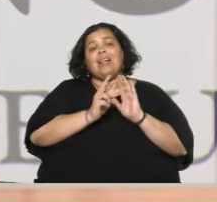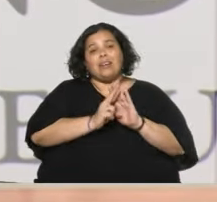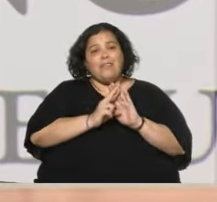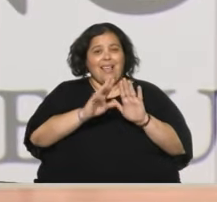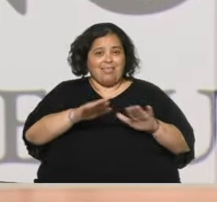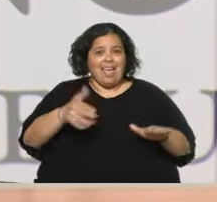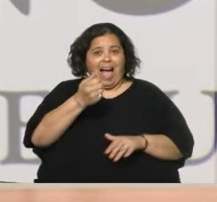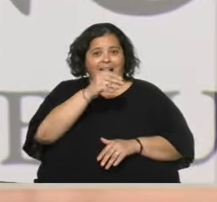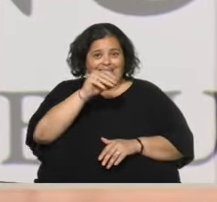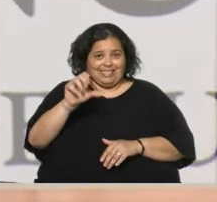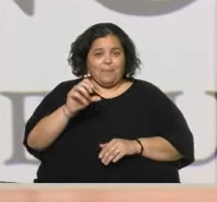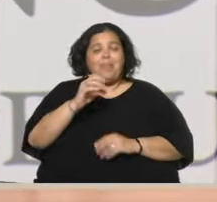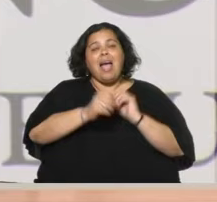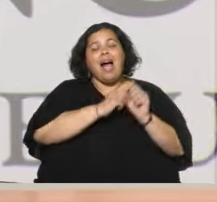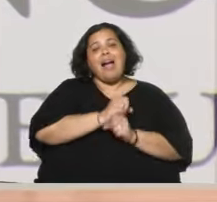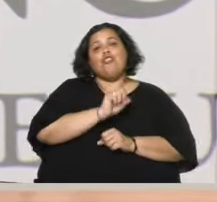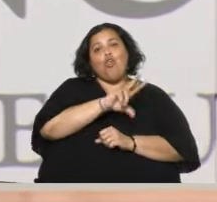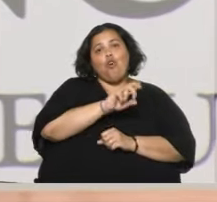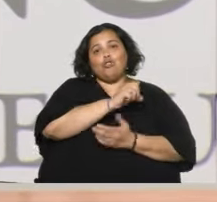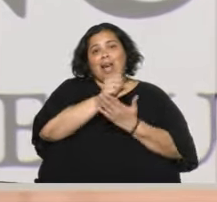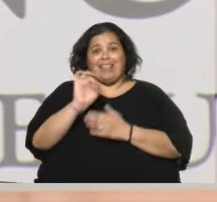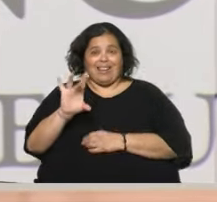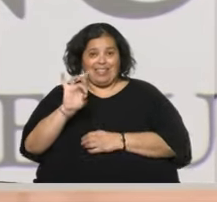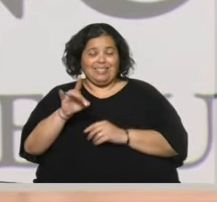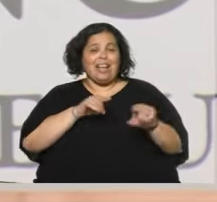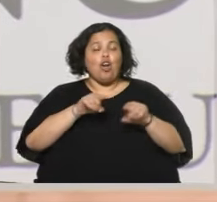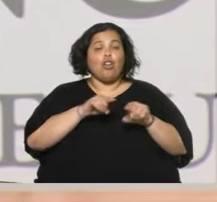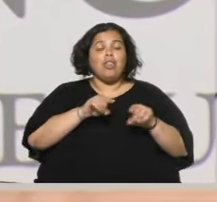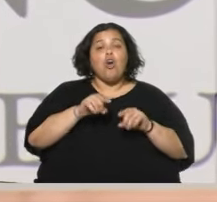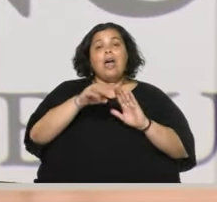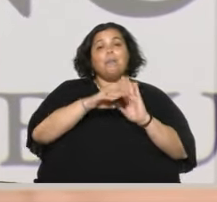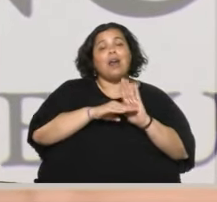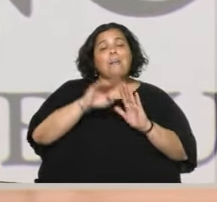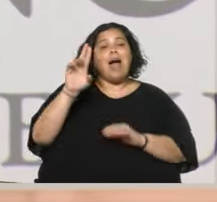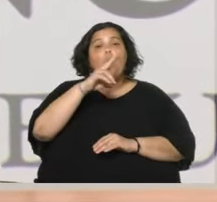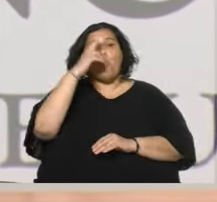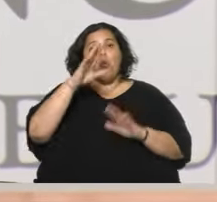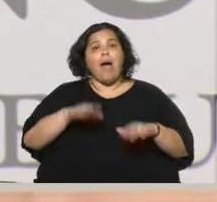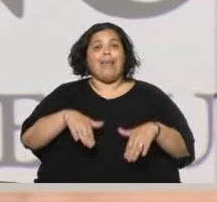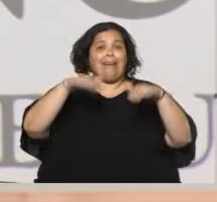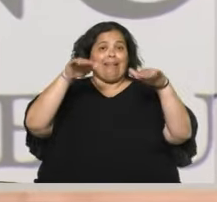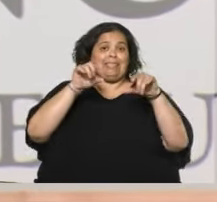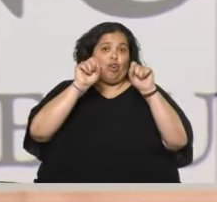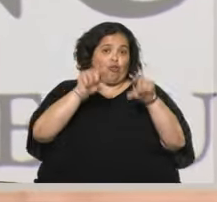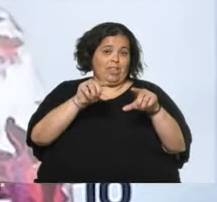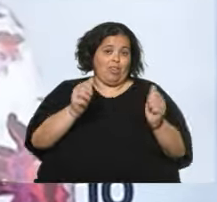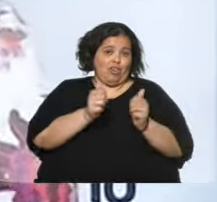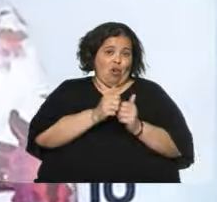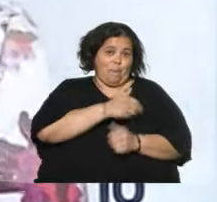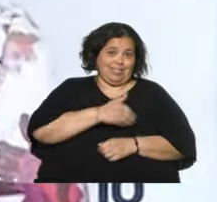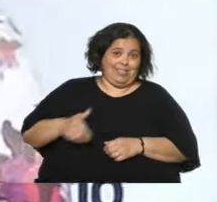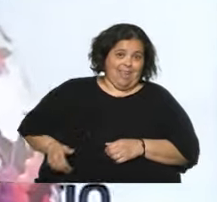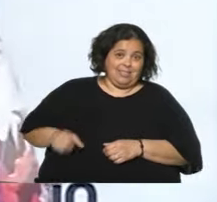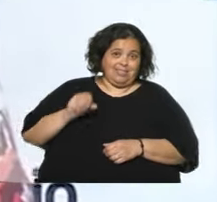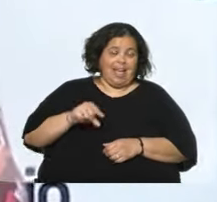Entre 2012 y 2015 coordinó el programa Uruguay Crece Contigo en la órbita de Presidencia de la República y fue